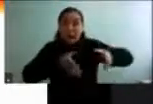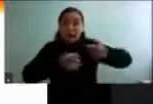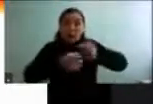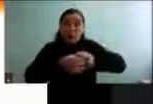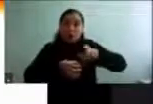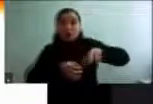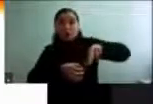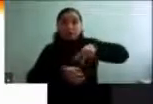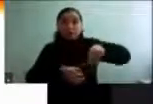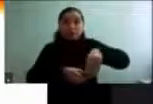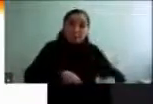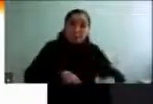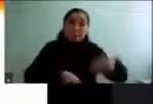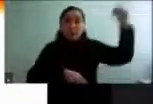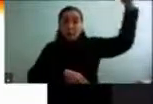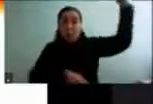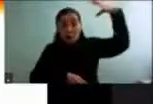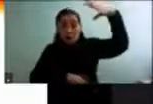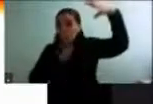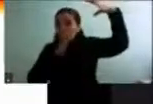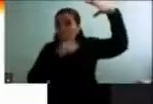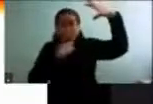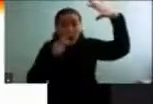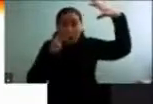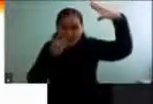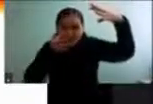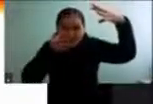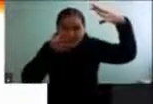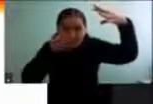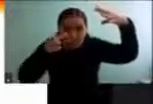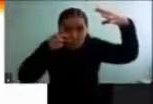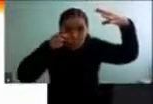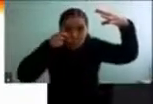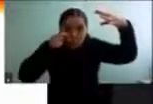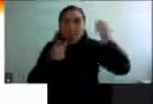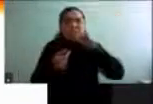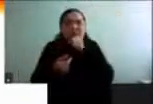las personas que tienen algún tipo de problema visual.